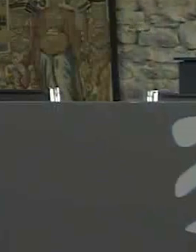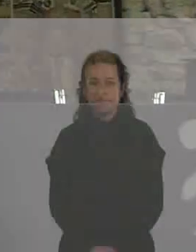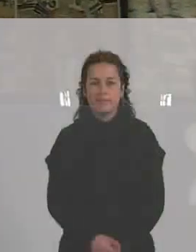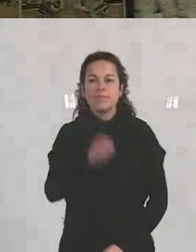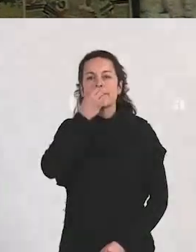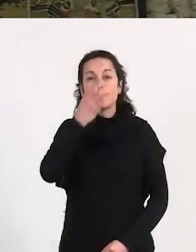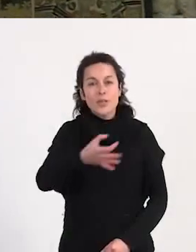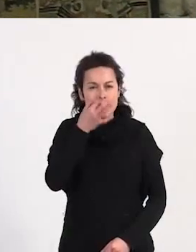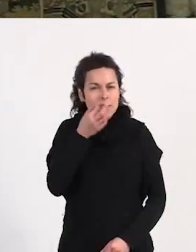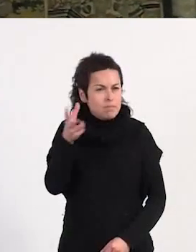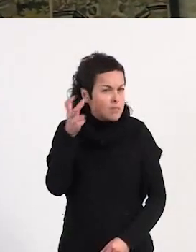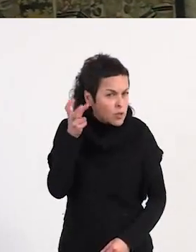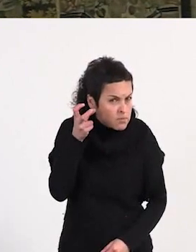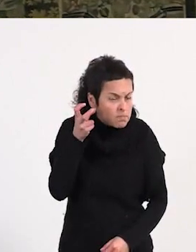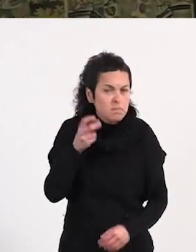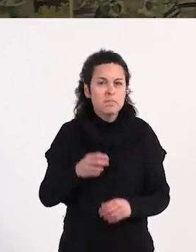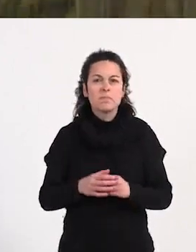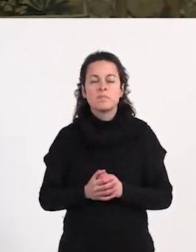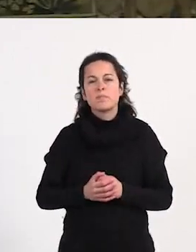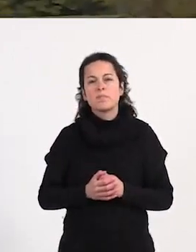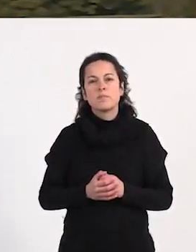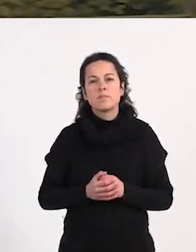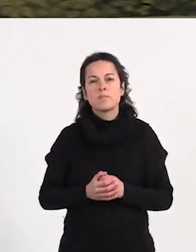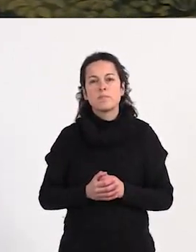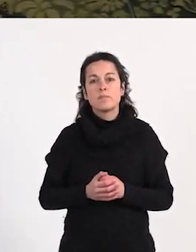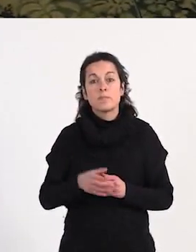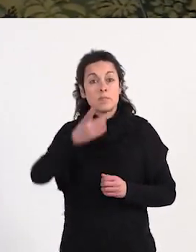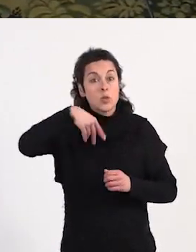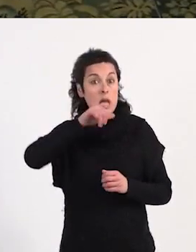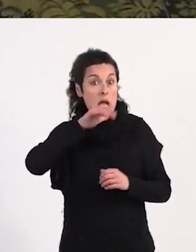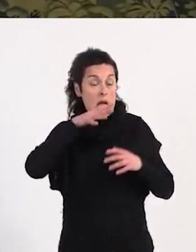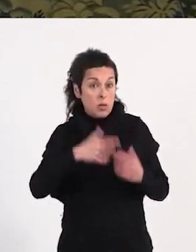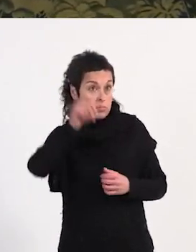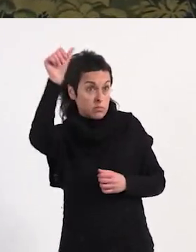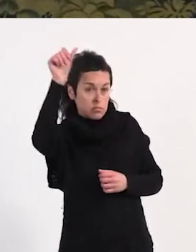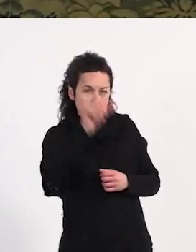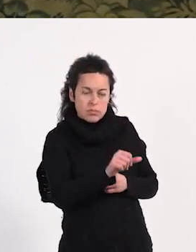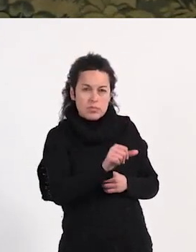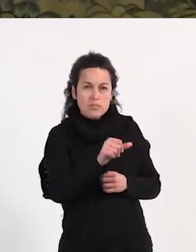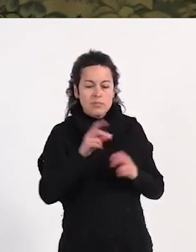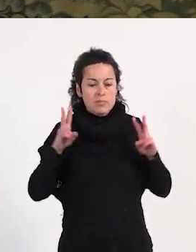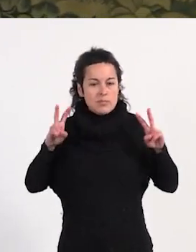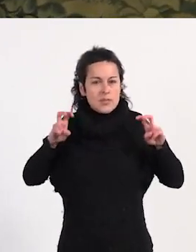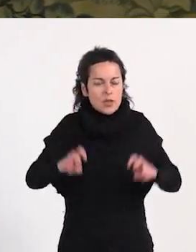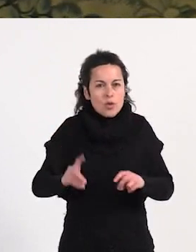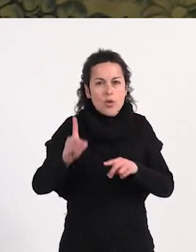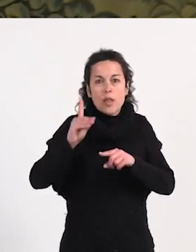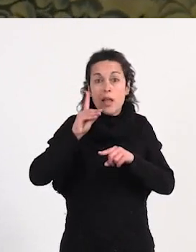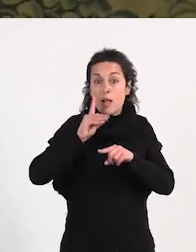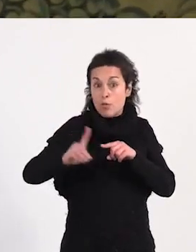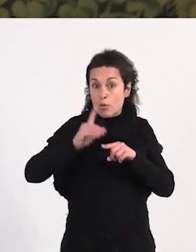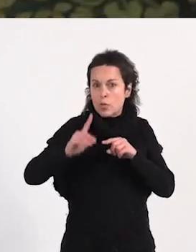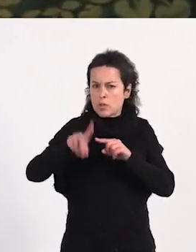Buenas tardes, se me escucha, ¿no? Lo que habéis visto es un adelanto del documental que